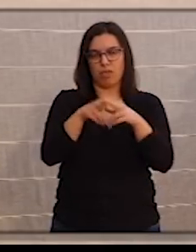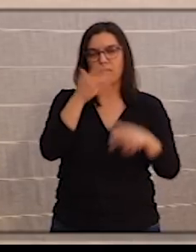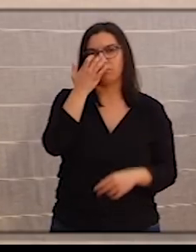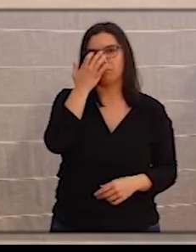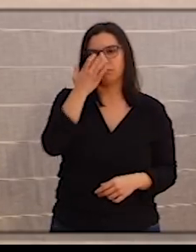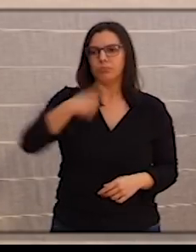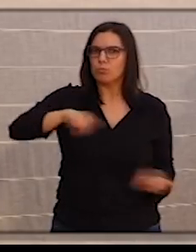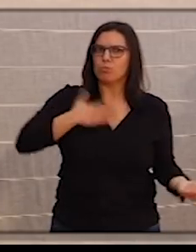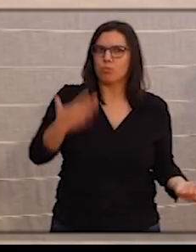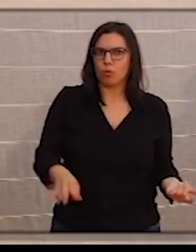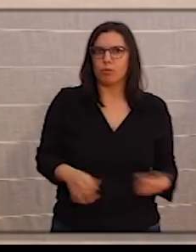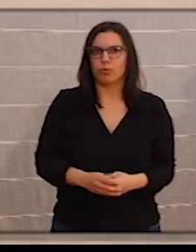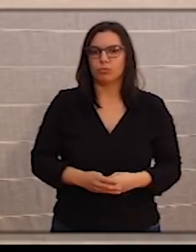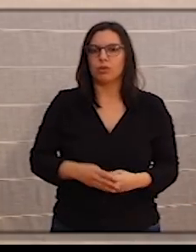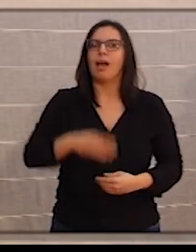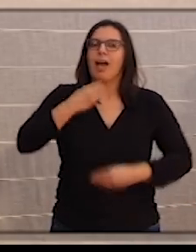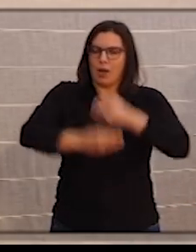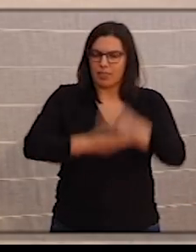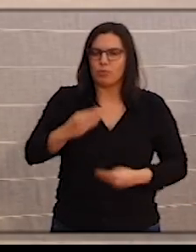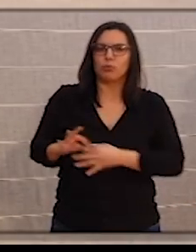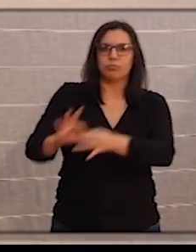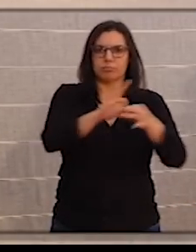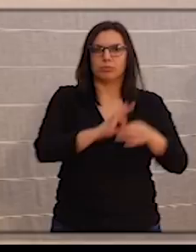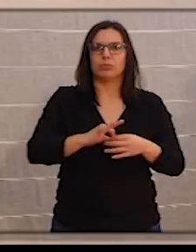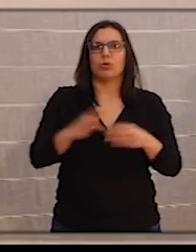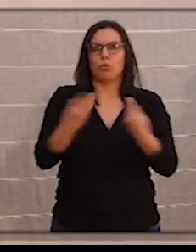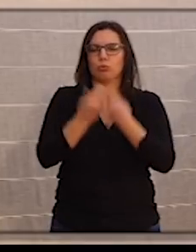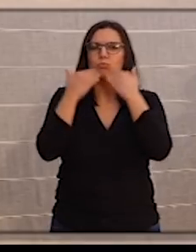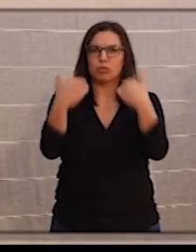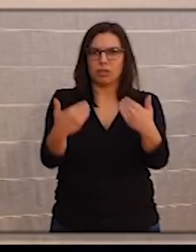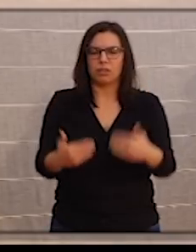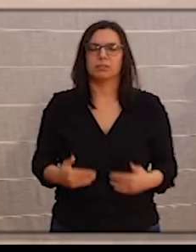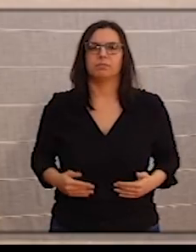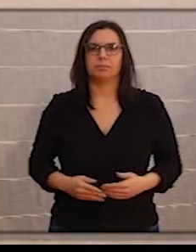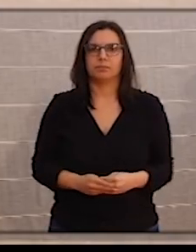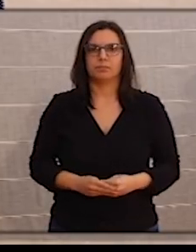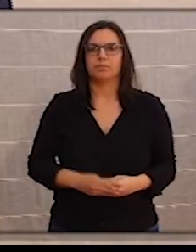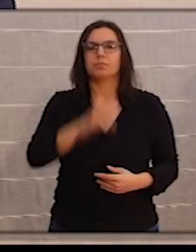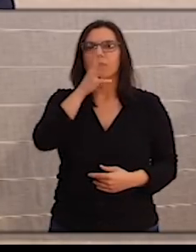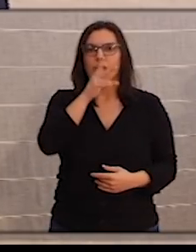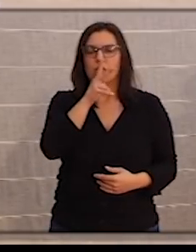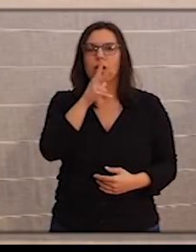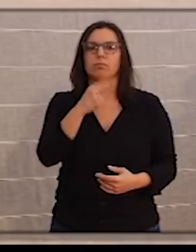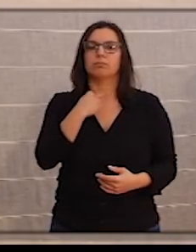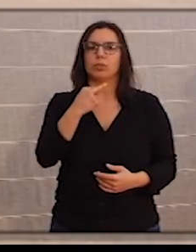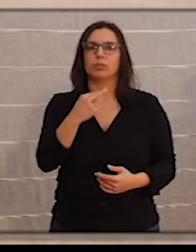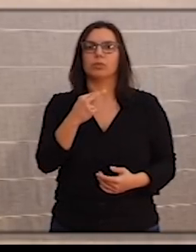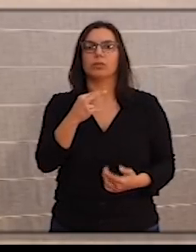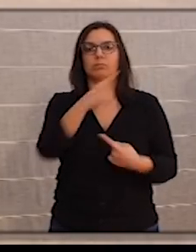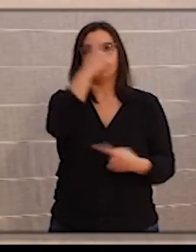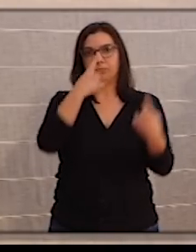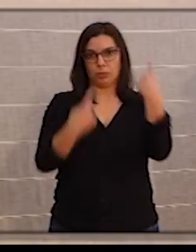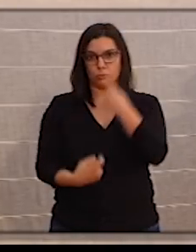Podemos hacerlo, lo vamos a hacer todos juntos. Muchas gracias. A continuación, pasamos a las